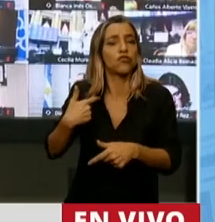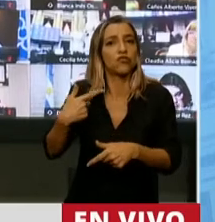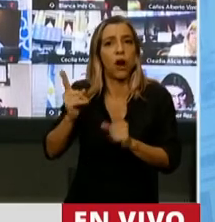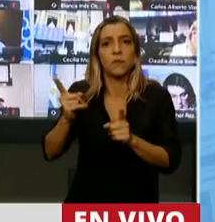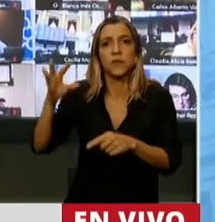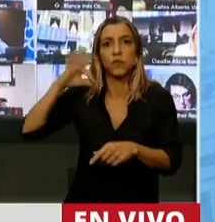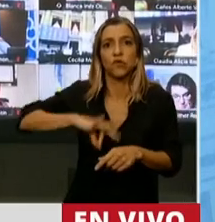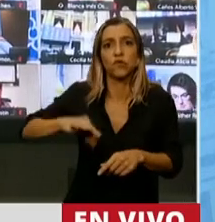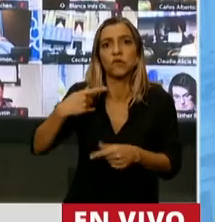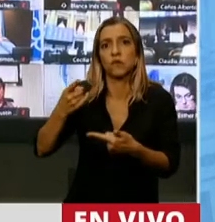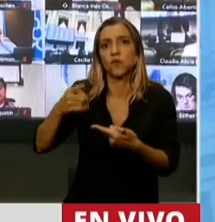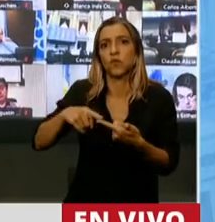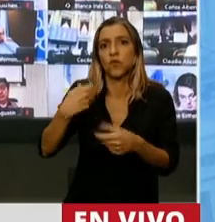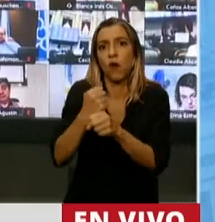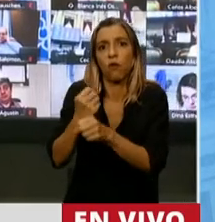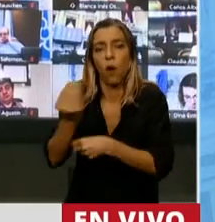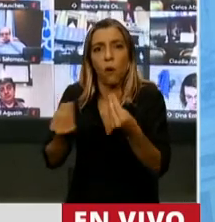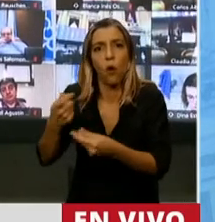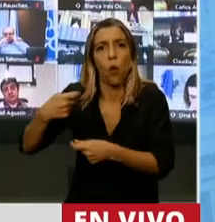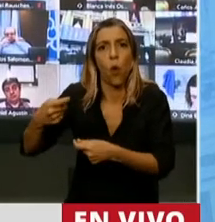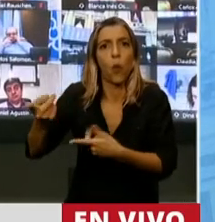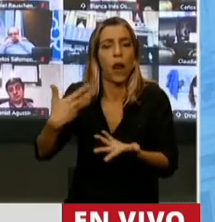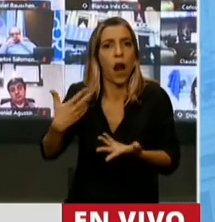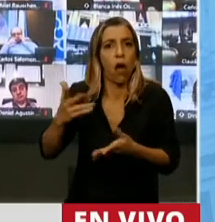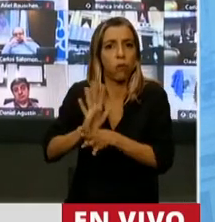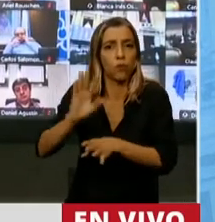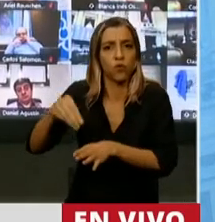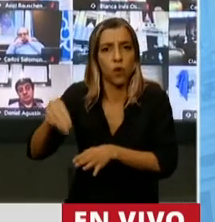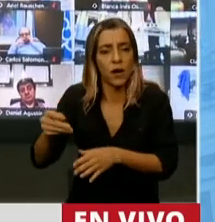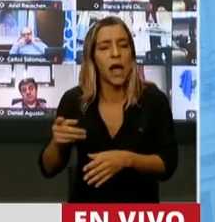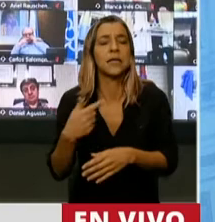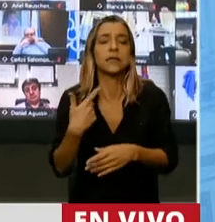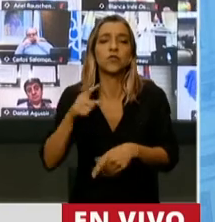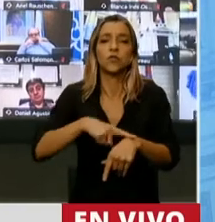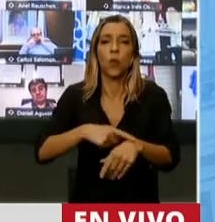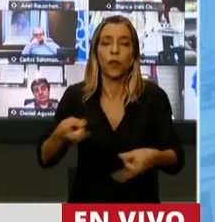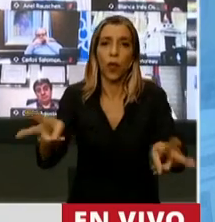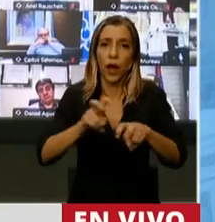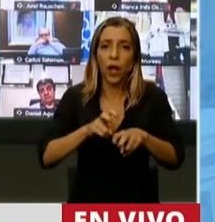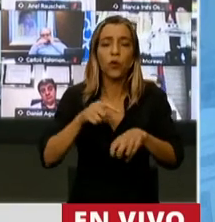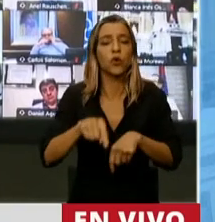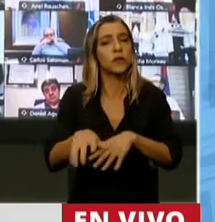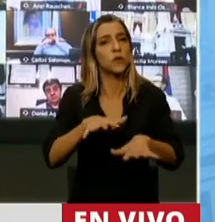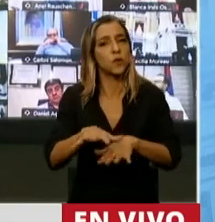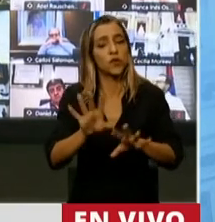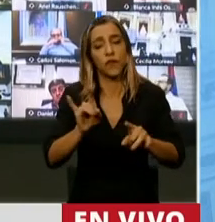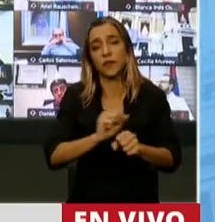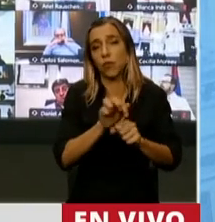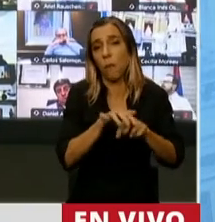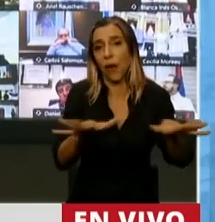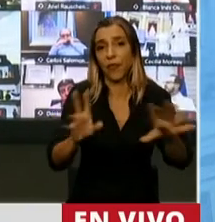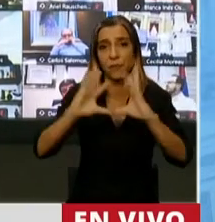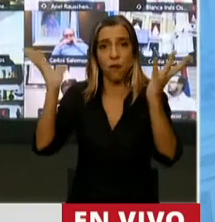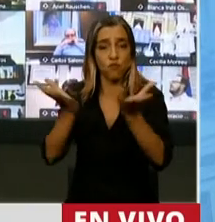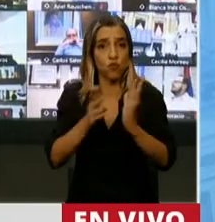y jubilados, el grueso de la recaudación. En medio de este momento tan difícil de una pandemia mundial